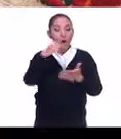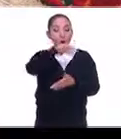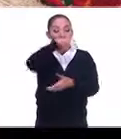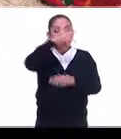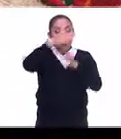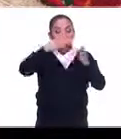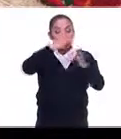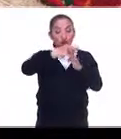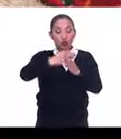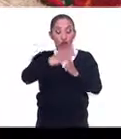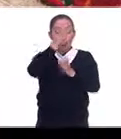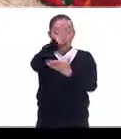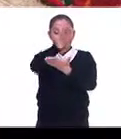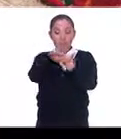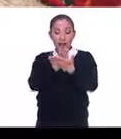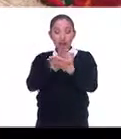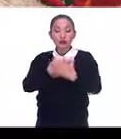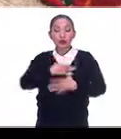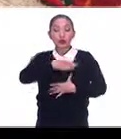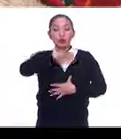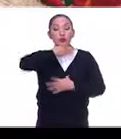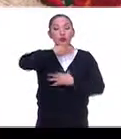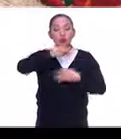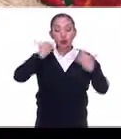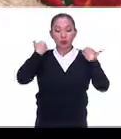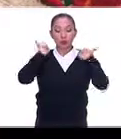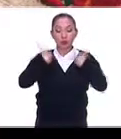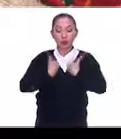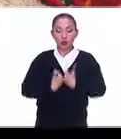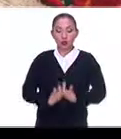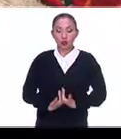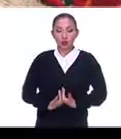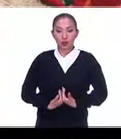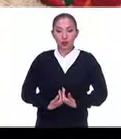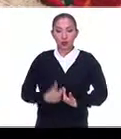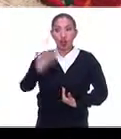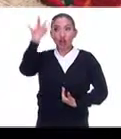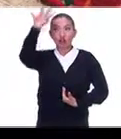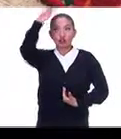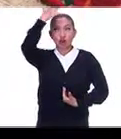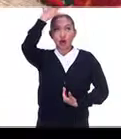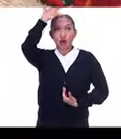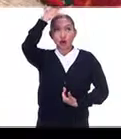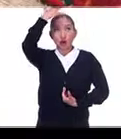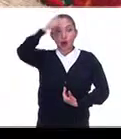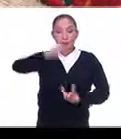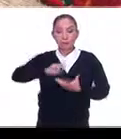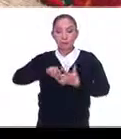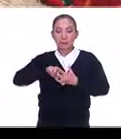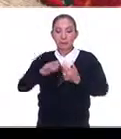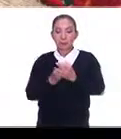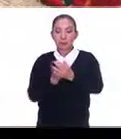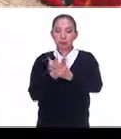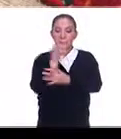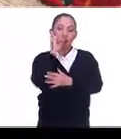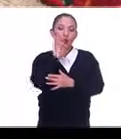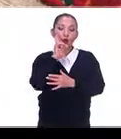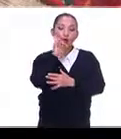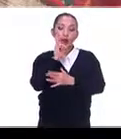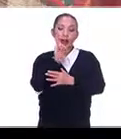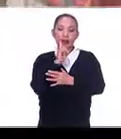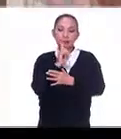y su cuello emula, de su cuello que es el sol, ella surge, ella emana